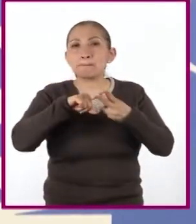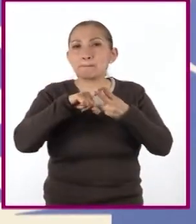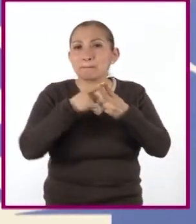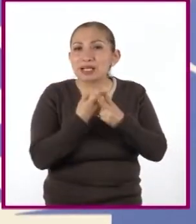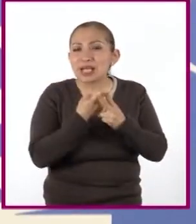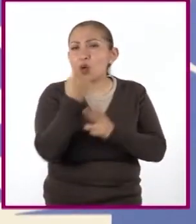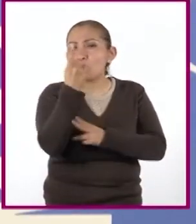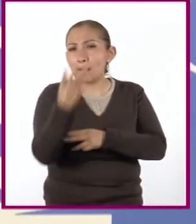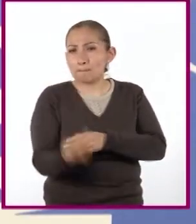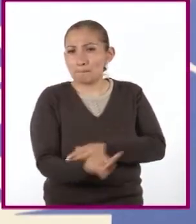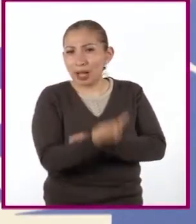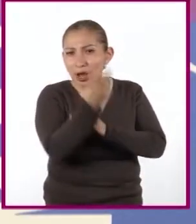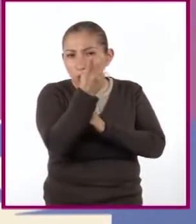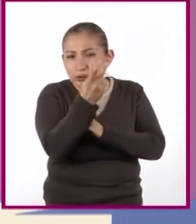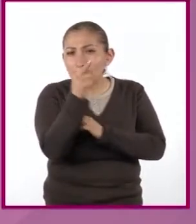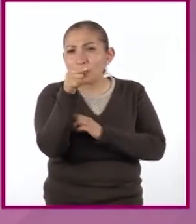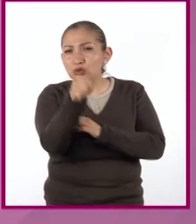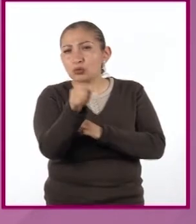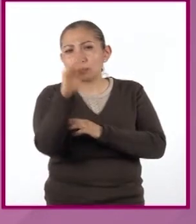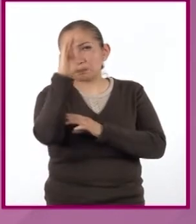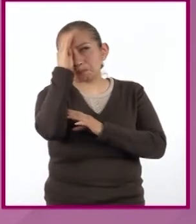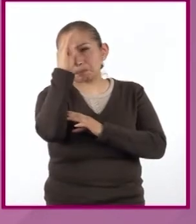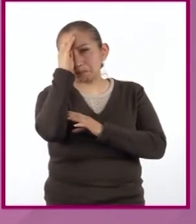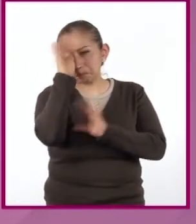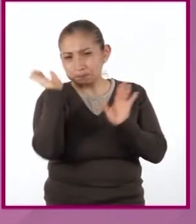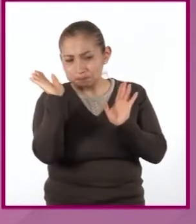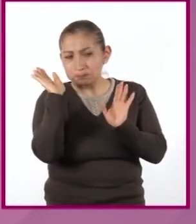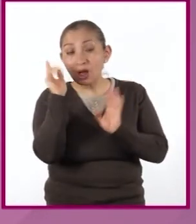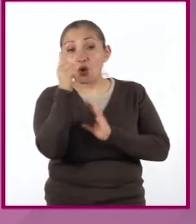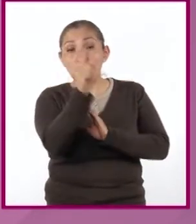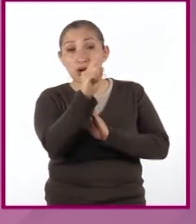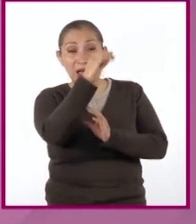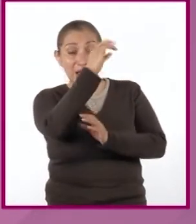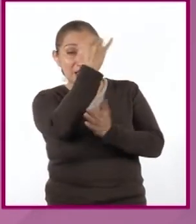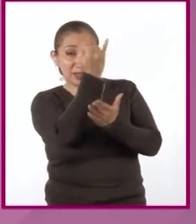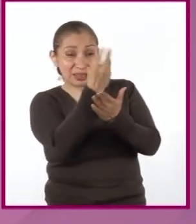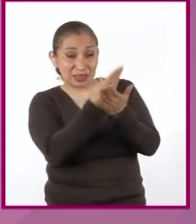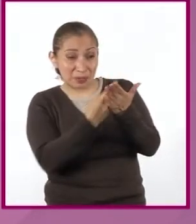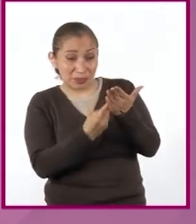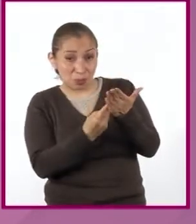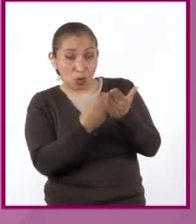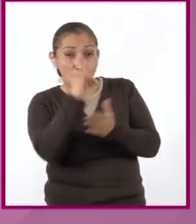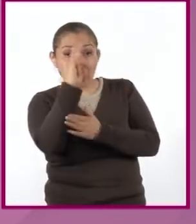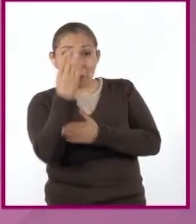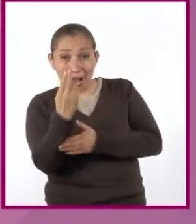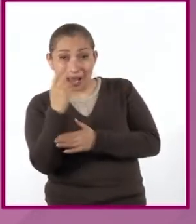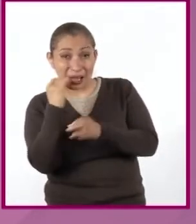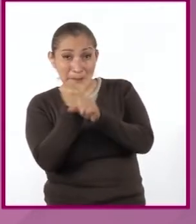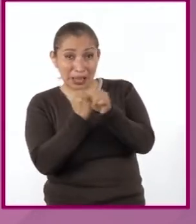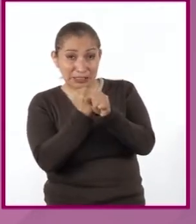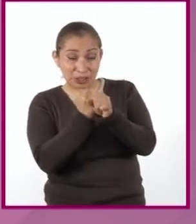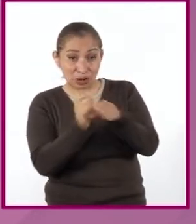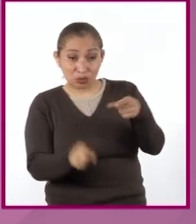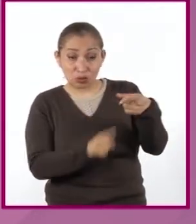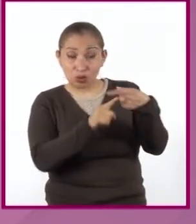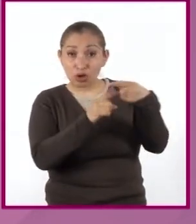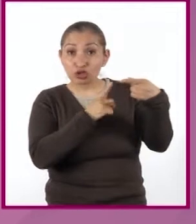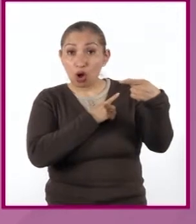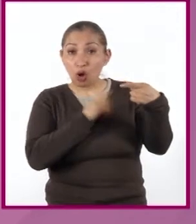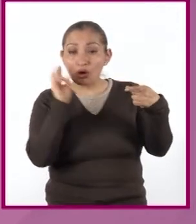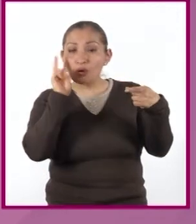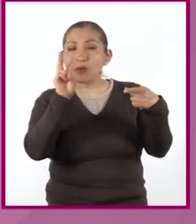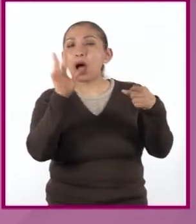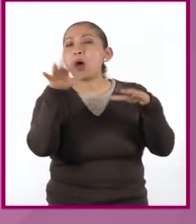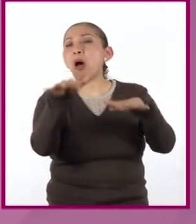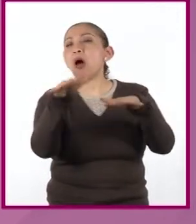con unas preguntas para su reflexión. ¿Una imagen o gráfico en una investigación? 1. ¿Sólo decora el